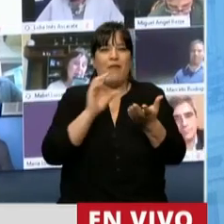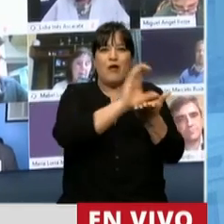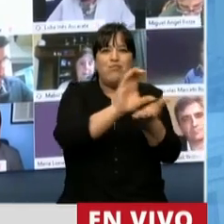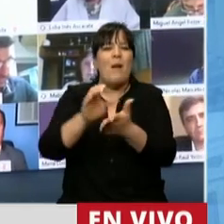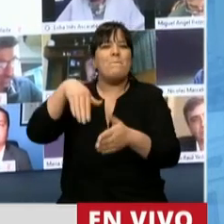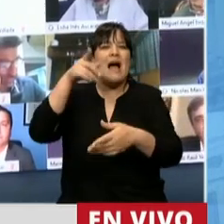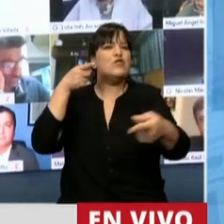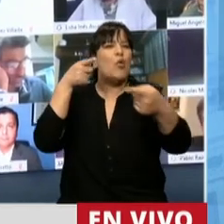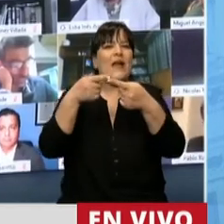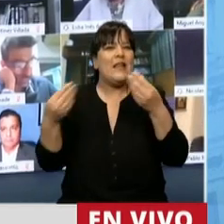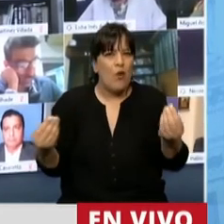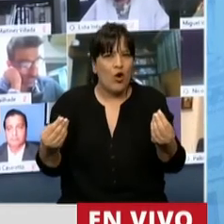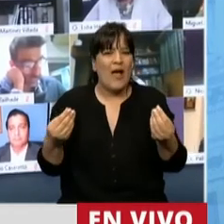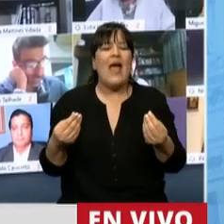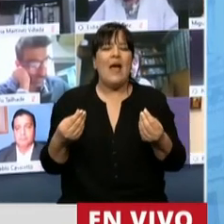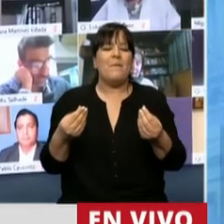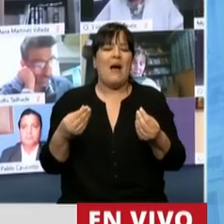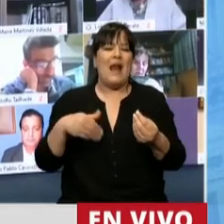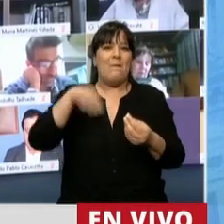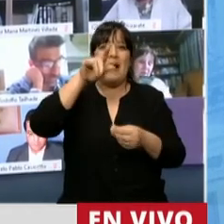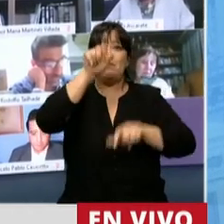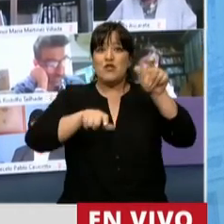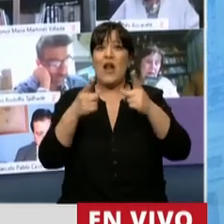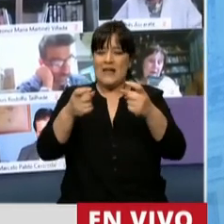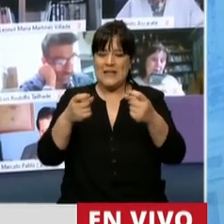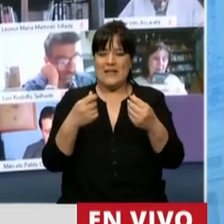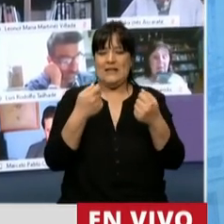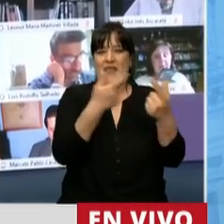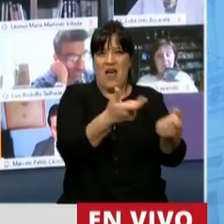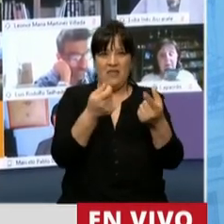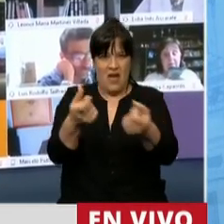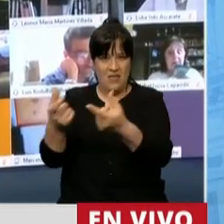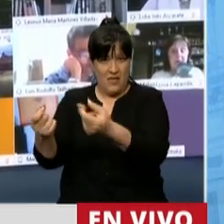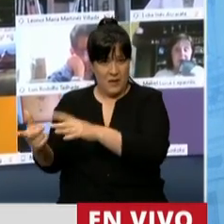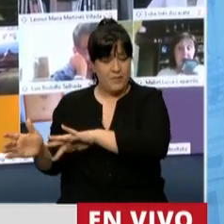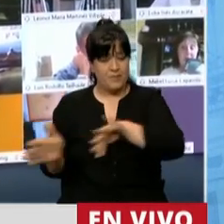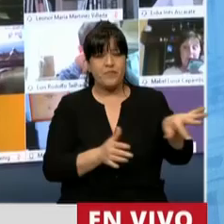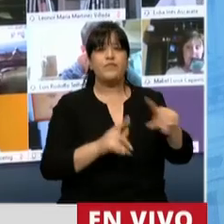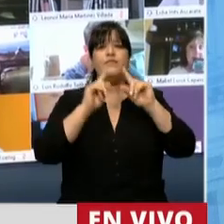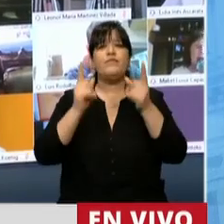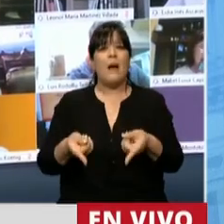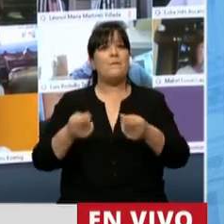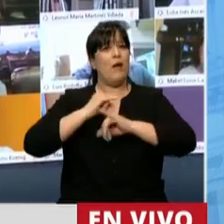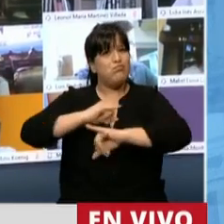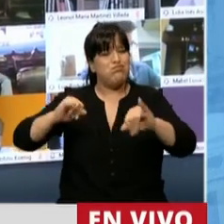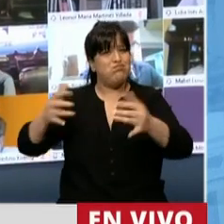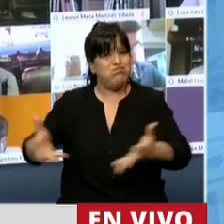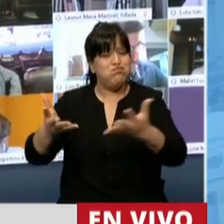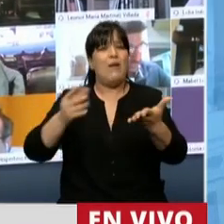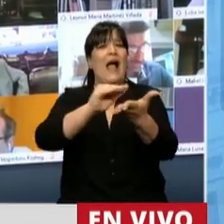orientándolo efectivamente a lo que más lo necesita hay modificaciones que hacen a proteger y fomentar el empleo